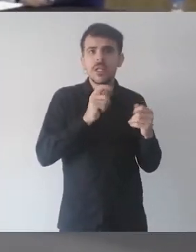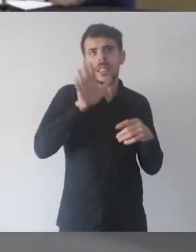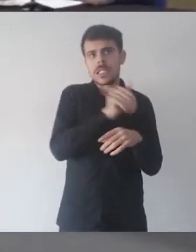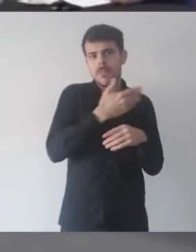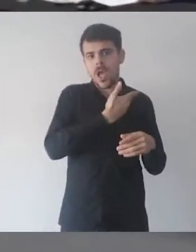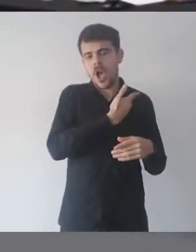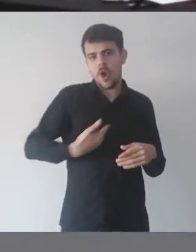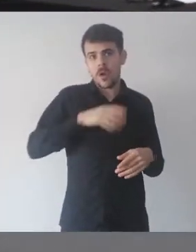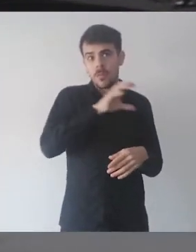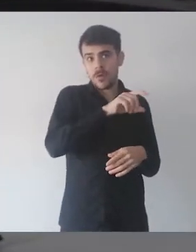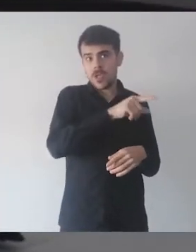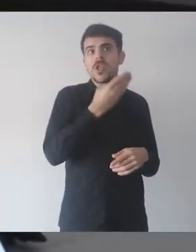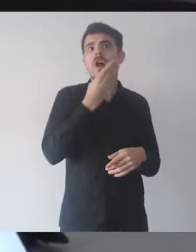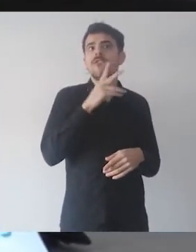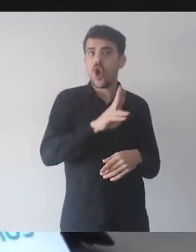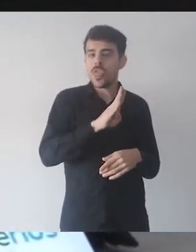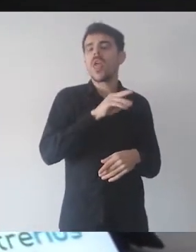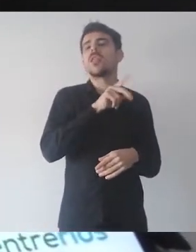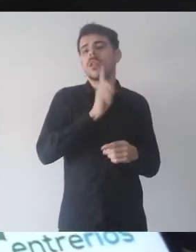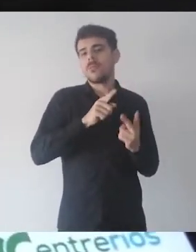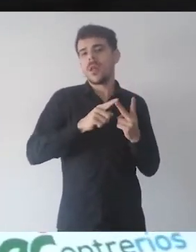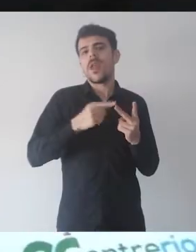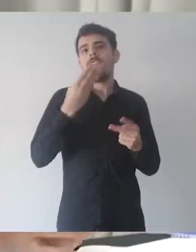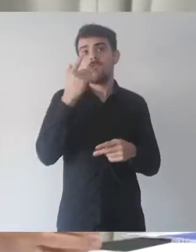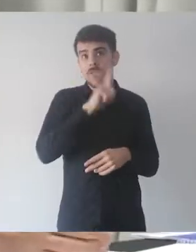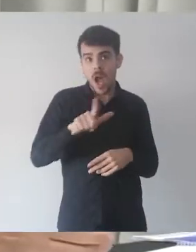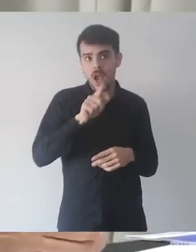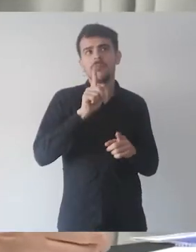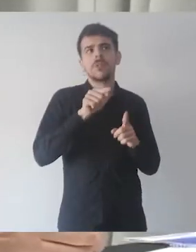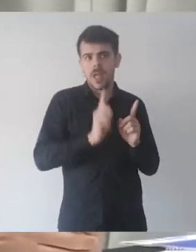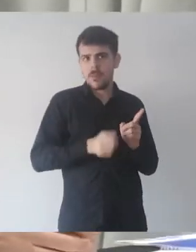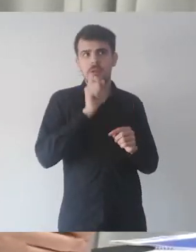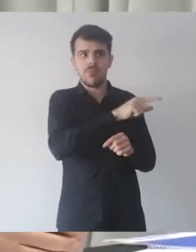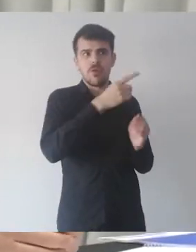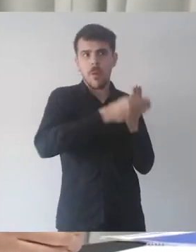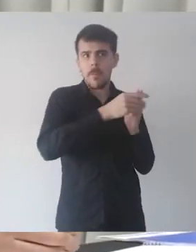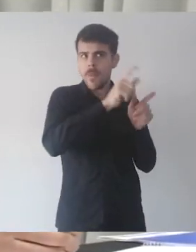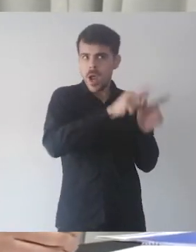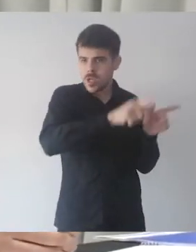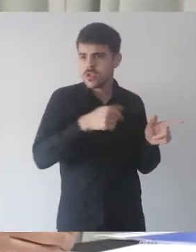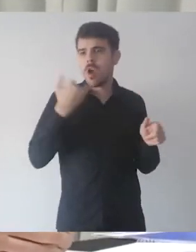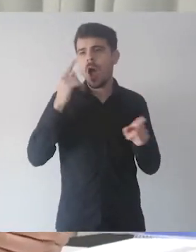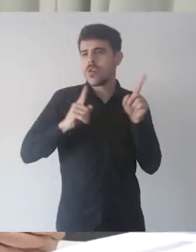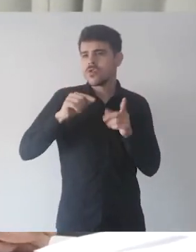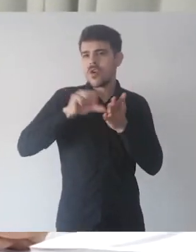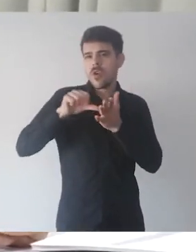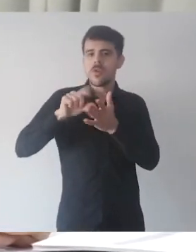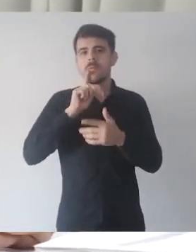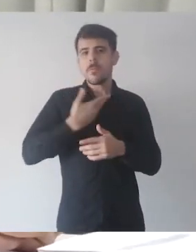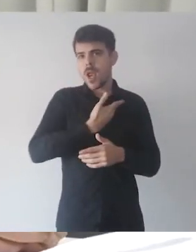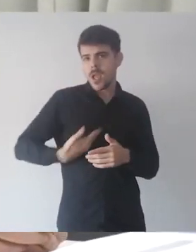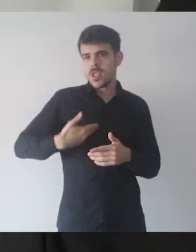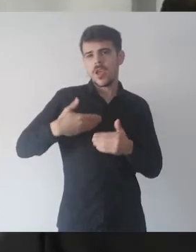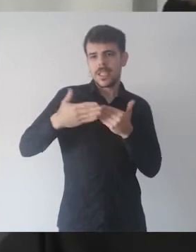Gustavo Bordet, el Gabinete Provincial y los Intendentes del Área Metropolitana. Por eso en Paraná es que continúan suspendidas